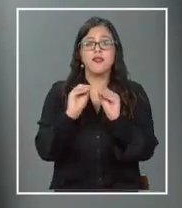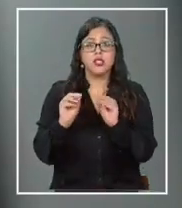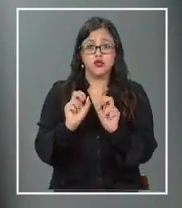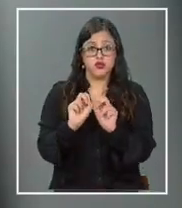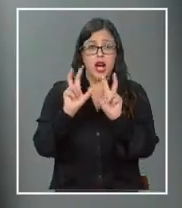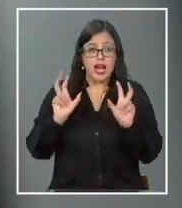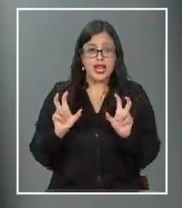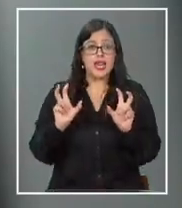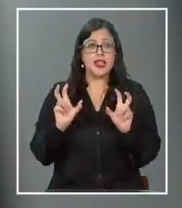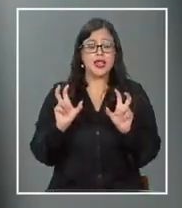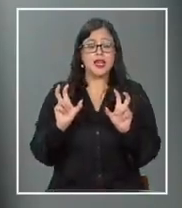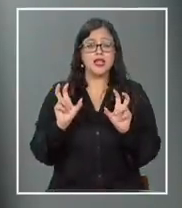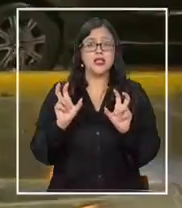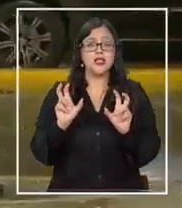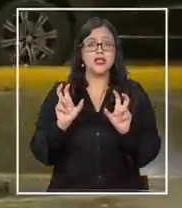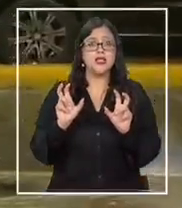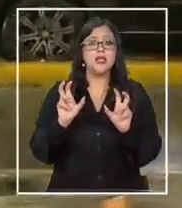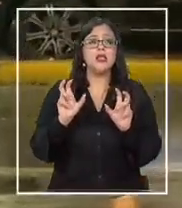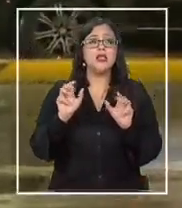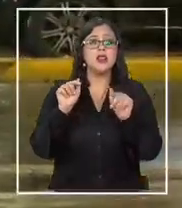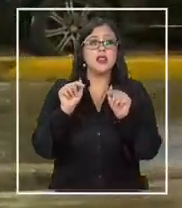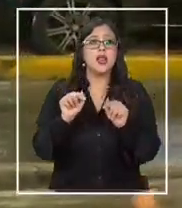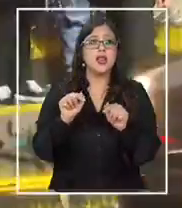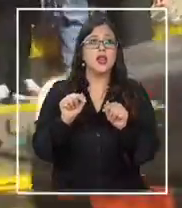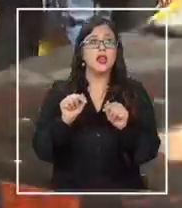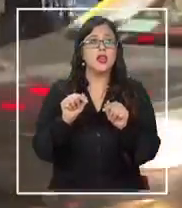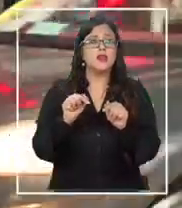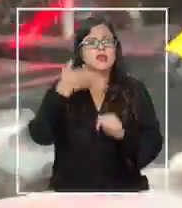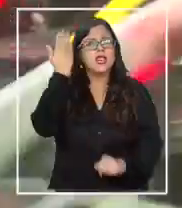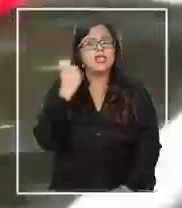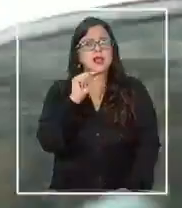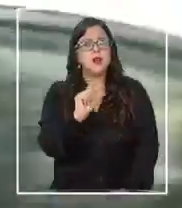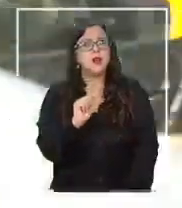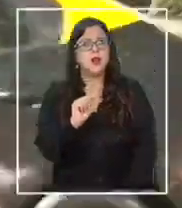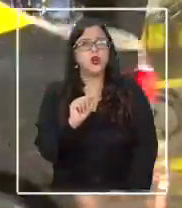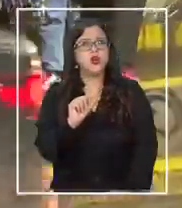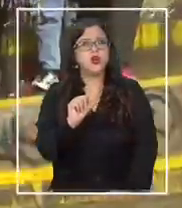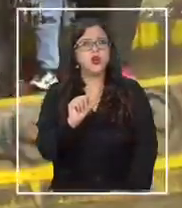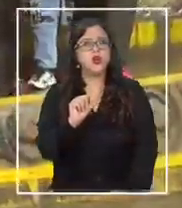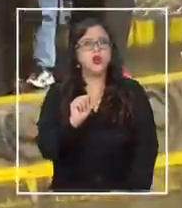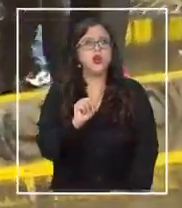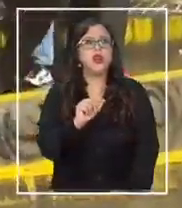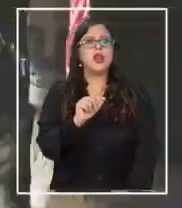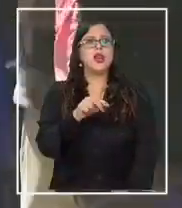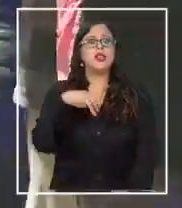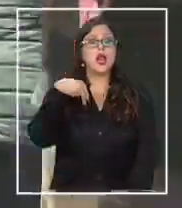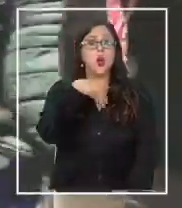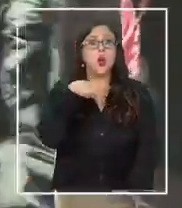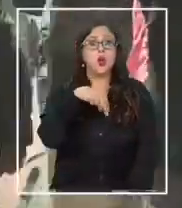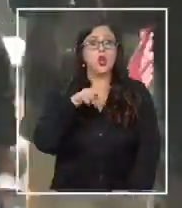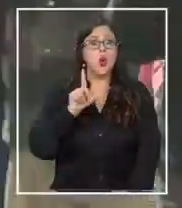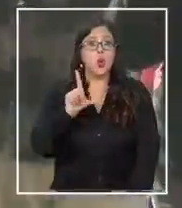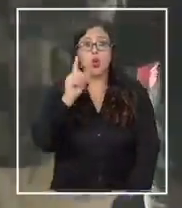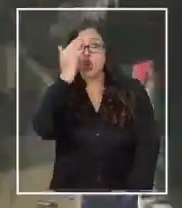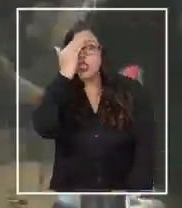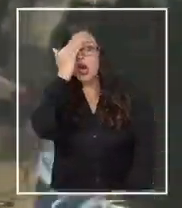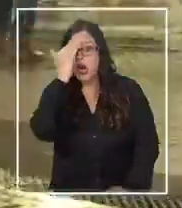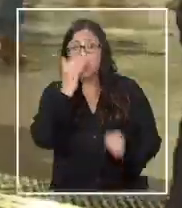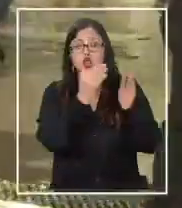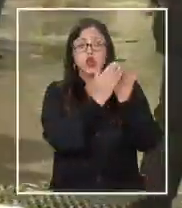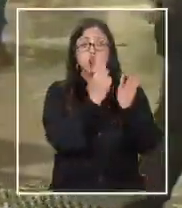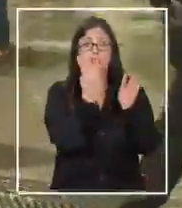donde se habla en este caso que salió hace poco del trimestre de junio, julio y agosto, y se prevé